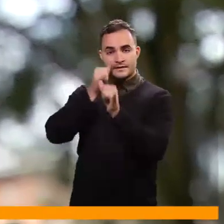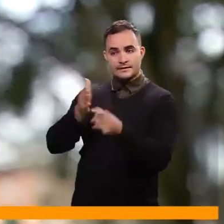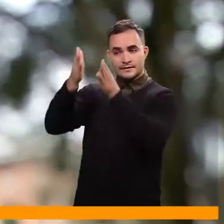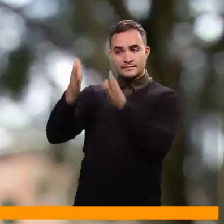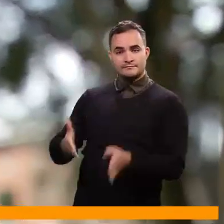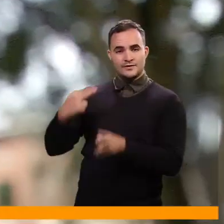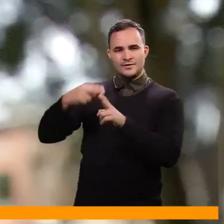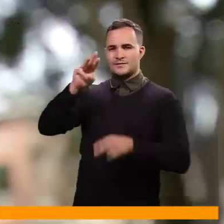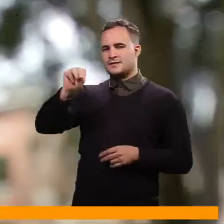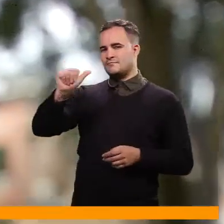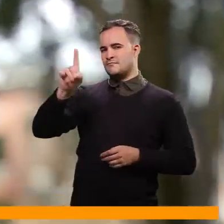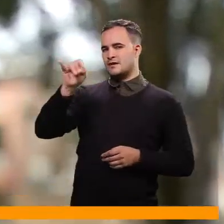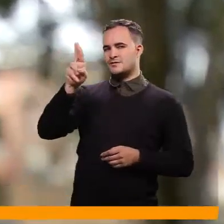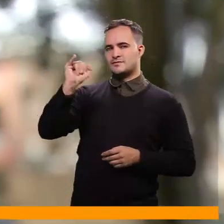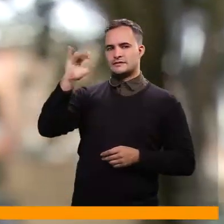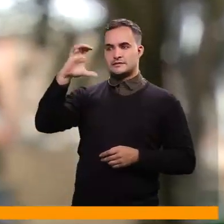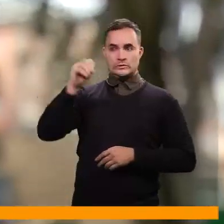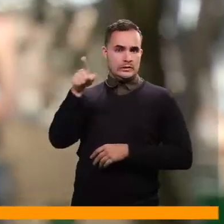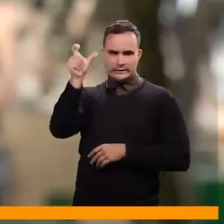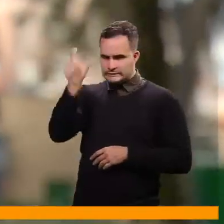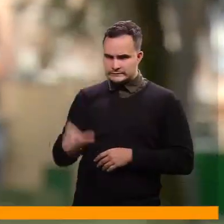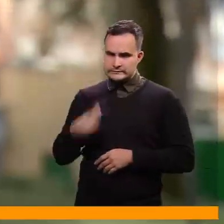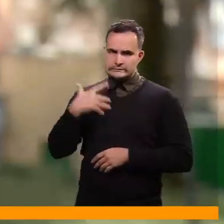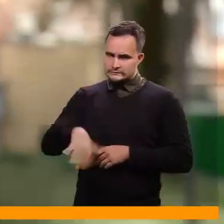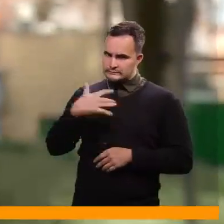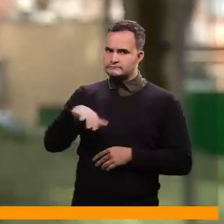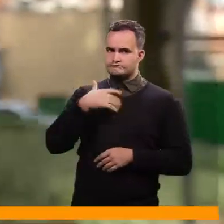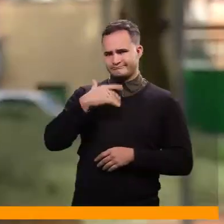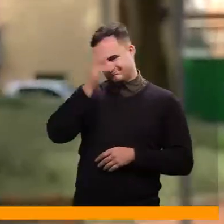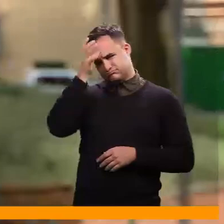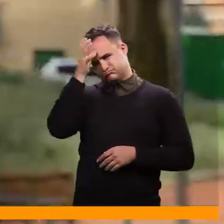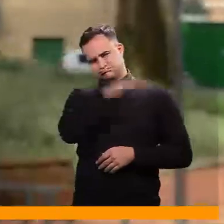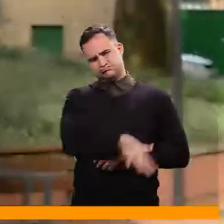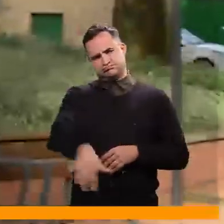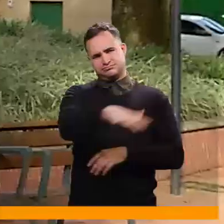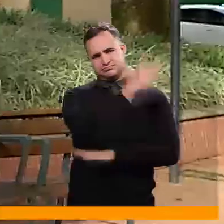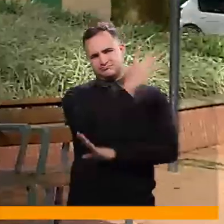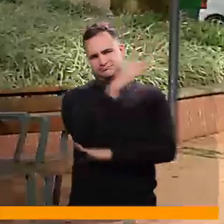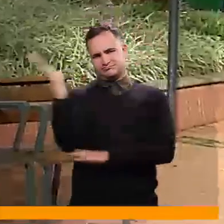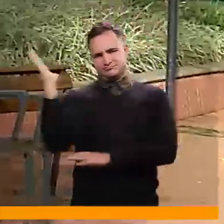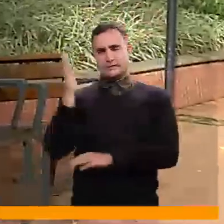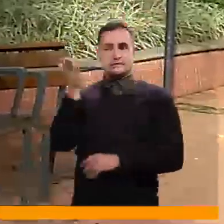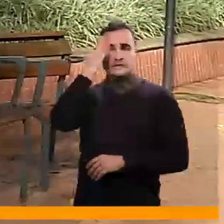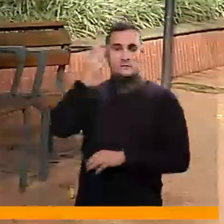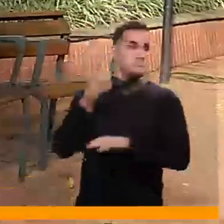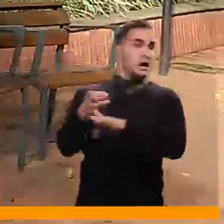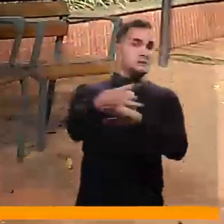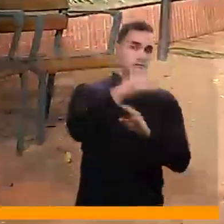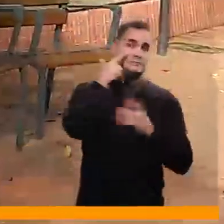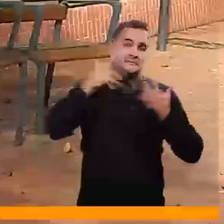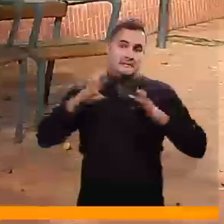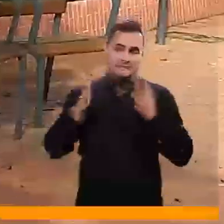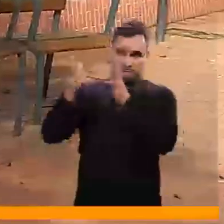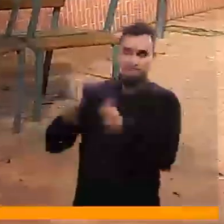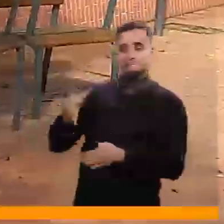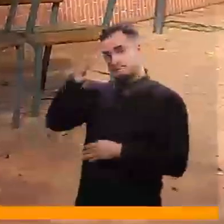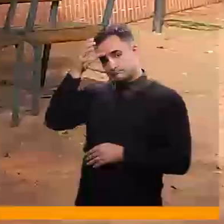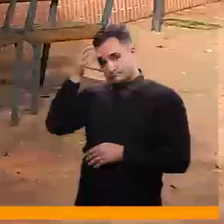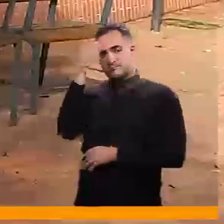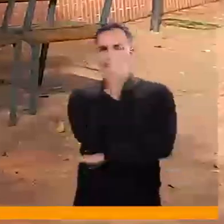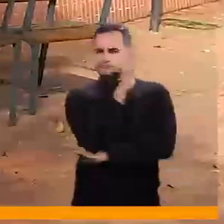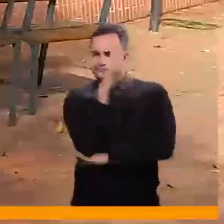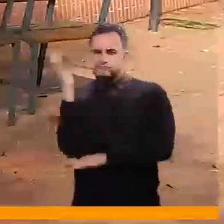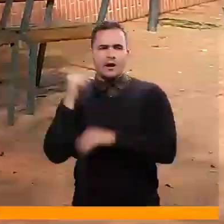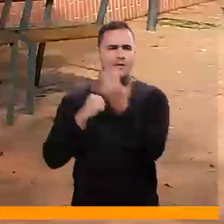El ingeniero Mauricio Jaramillo es una de las personas, si no la persona, que más sabe de árboles de Medellín, de los árboles de nuestra